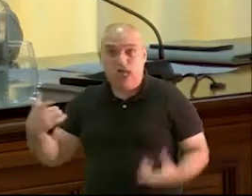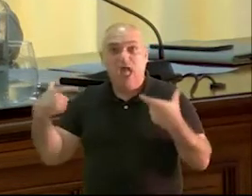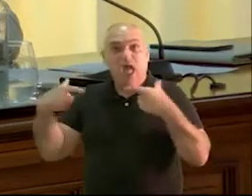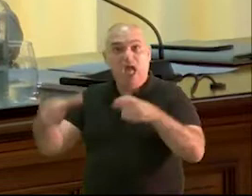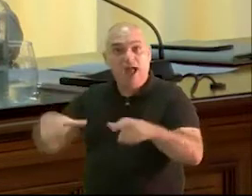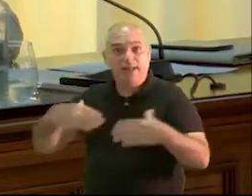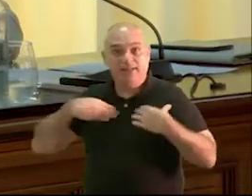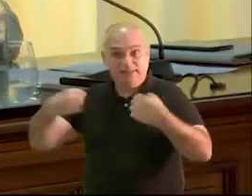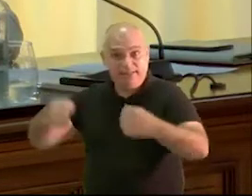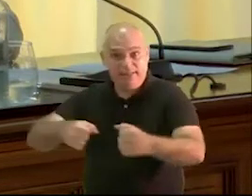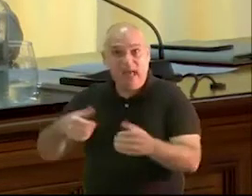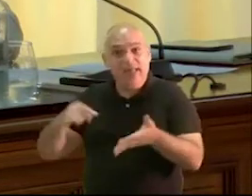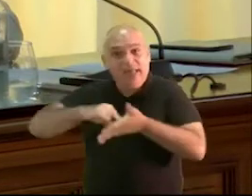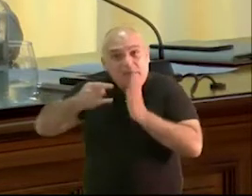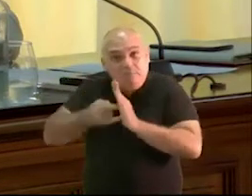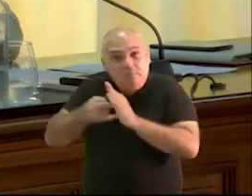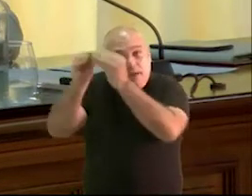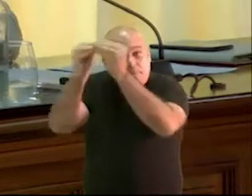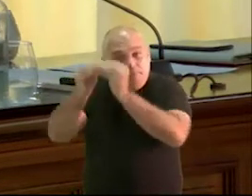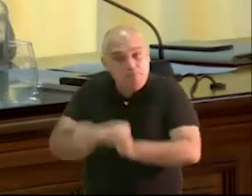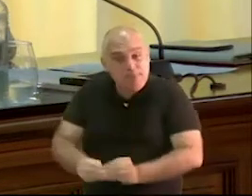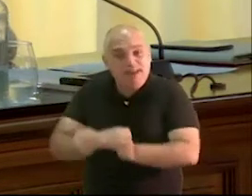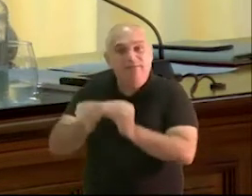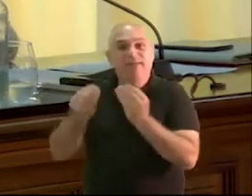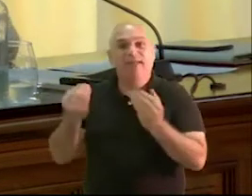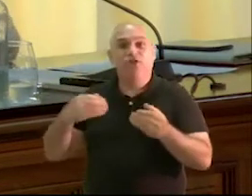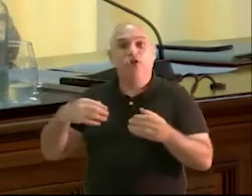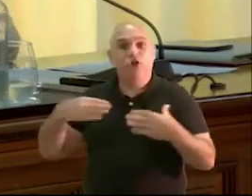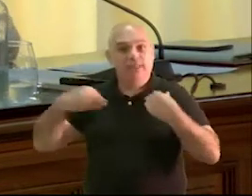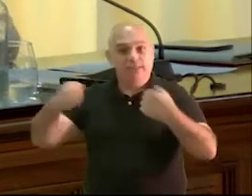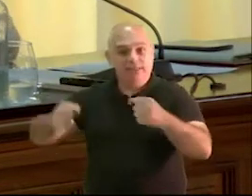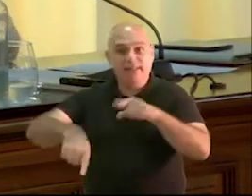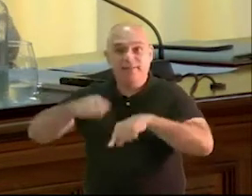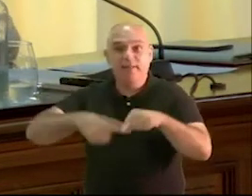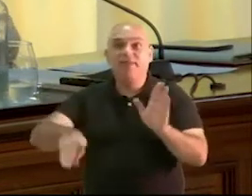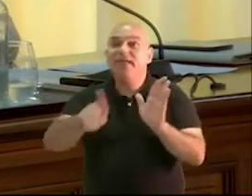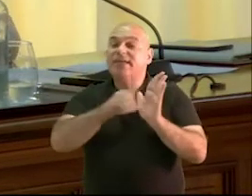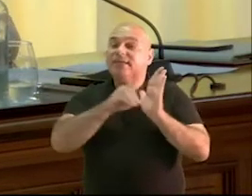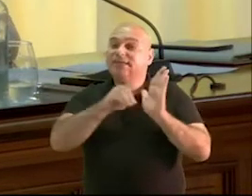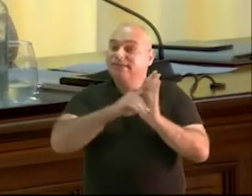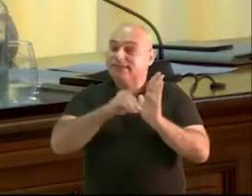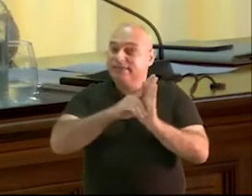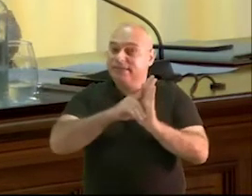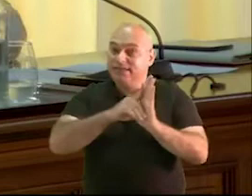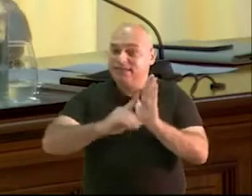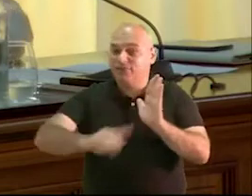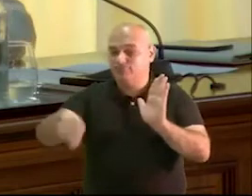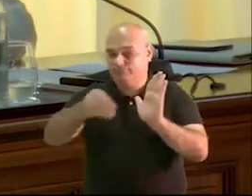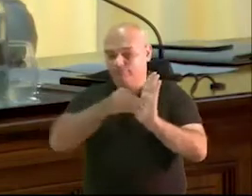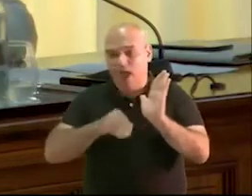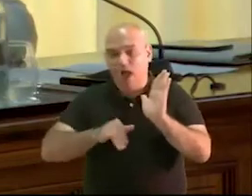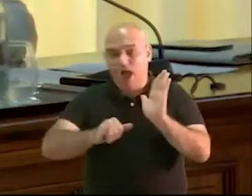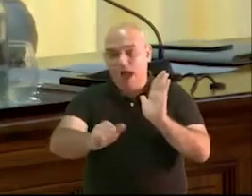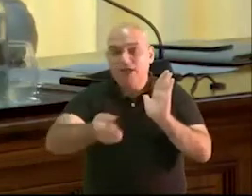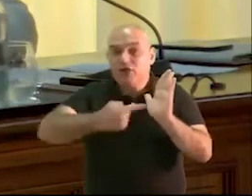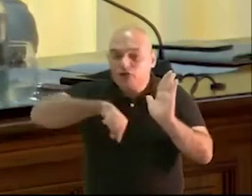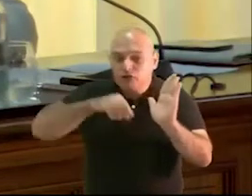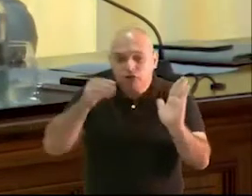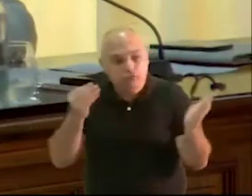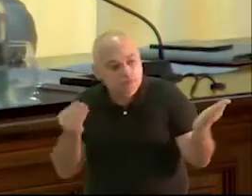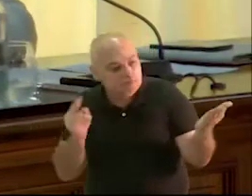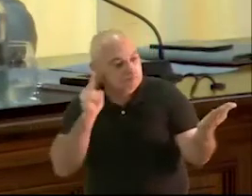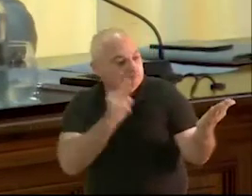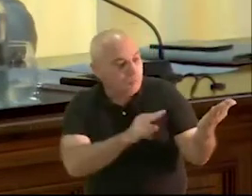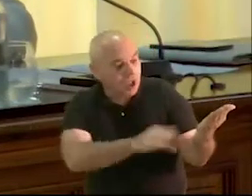planificación sanitaria en virtud del decreto de presidencia número 66-65 de 30 de diciembre de 2019. Entendemos desde mi formación